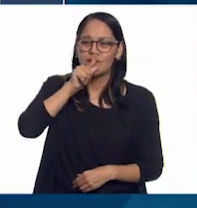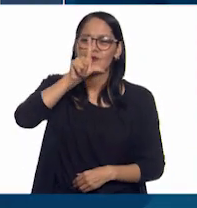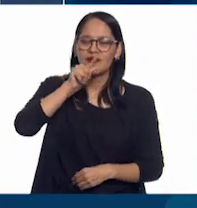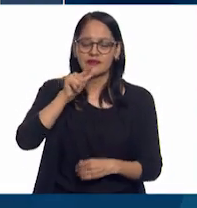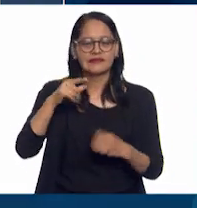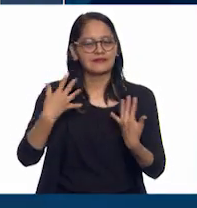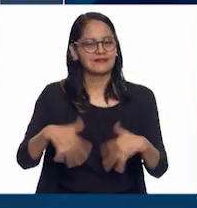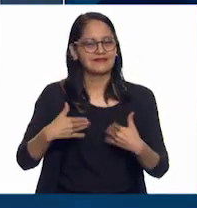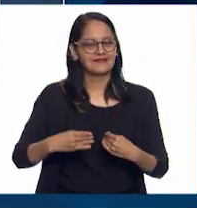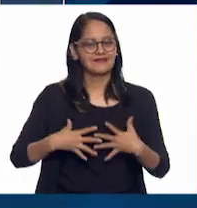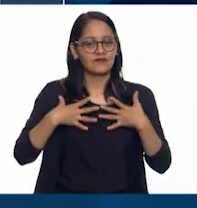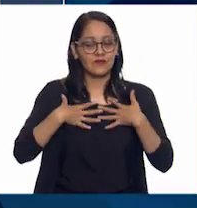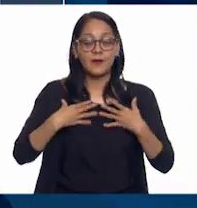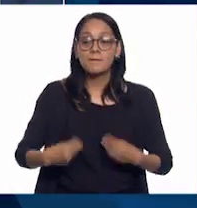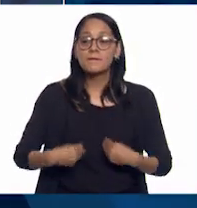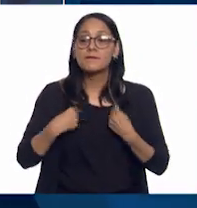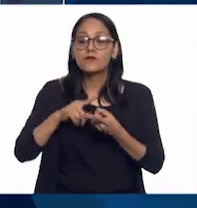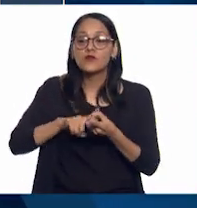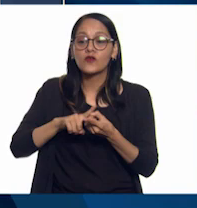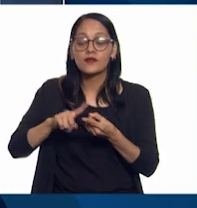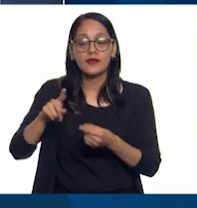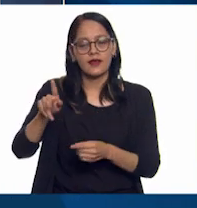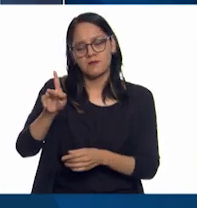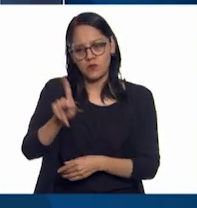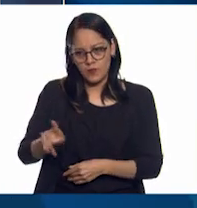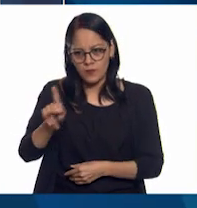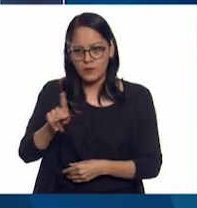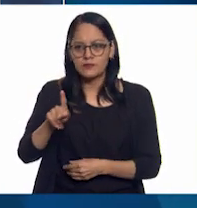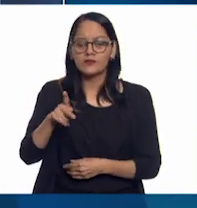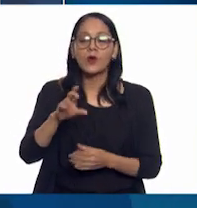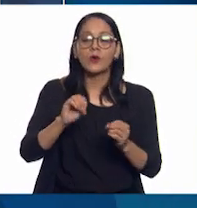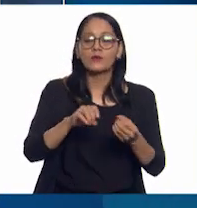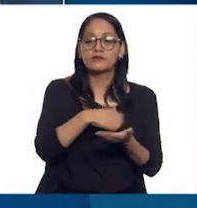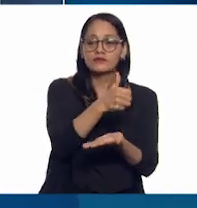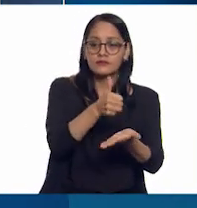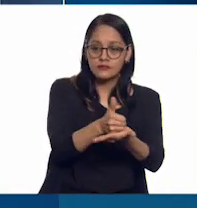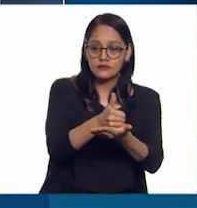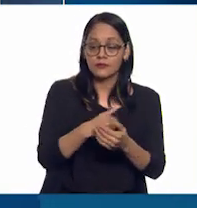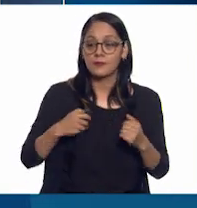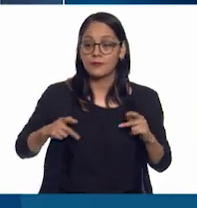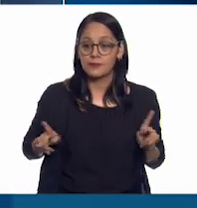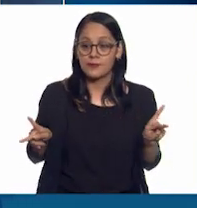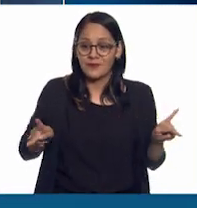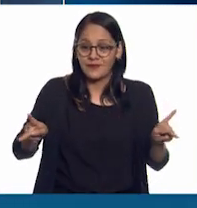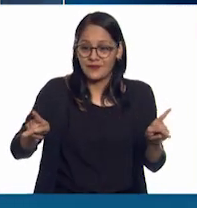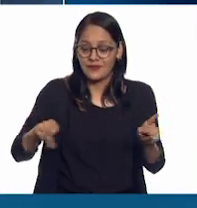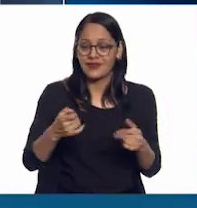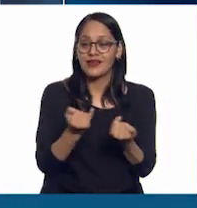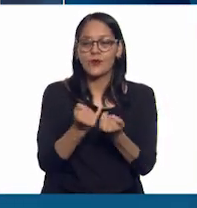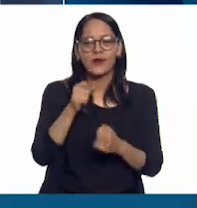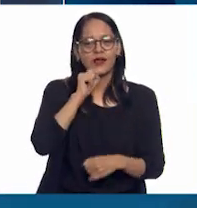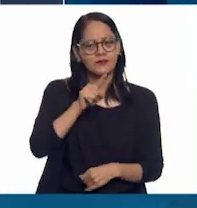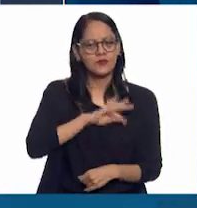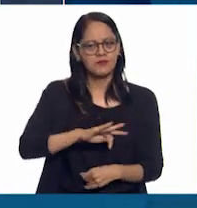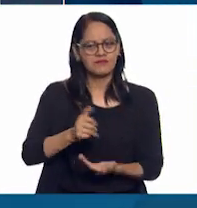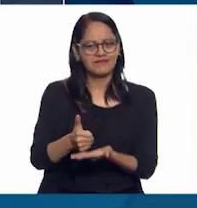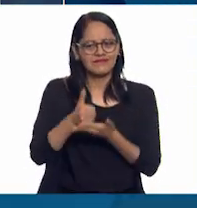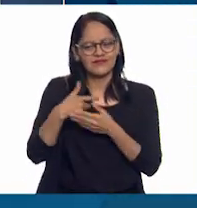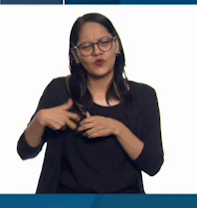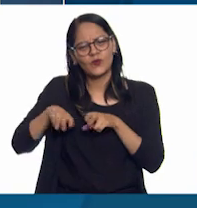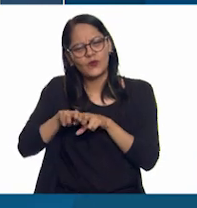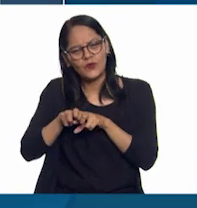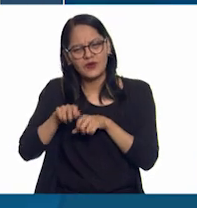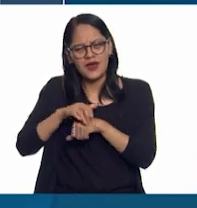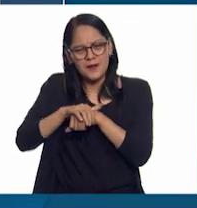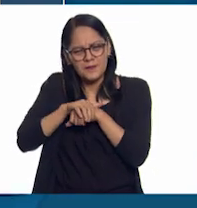Viven en naturaleza o en las ciudades. Estas criaturas con alas pueden llegar a ser nuestras mascotas, acompañantes o hasta nuestro